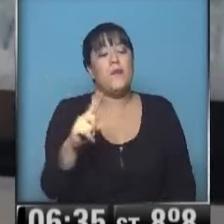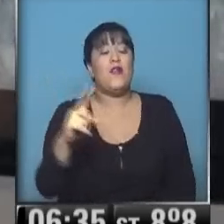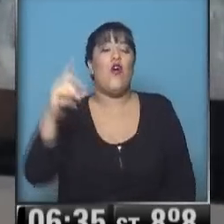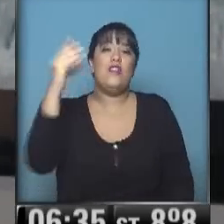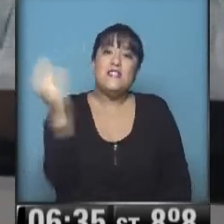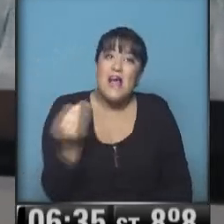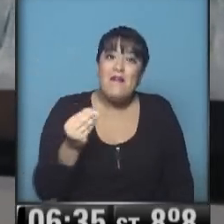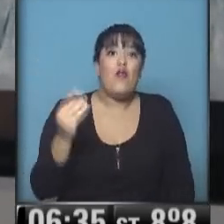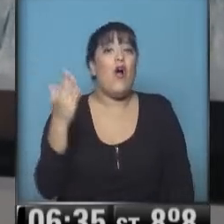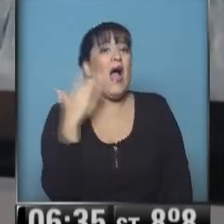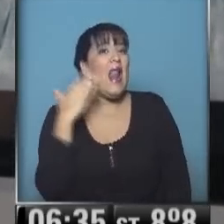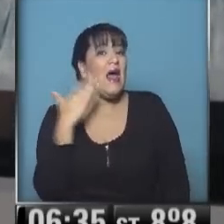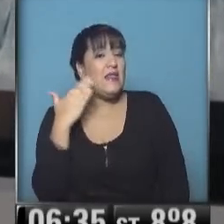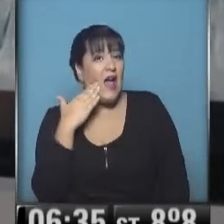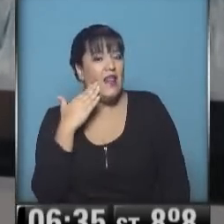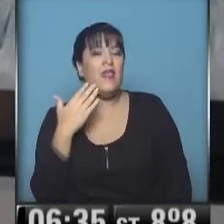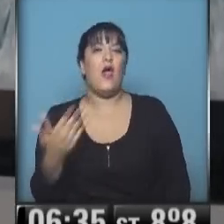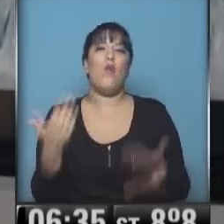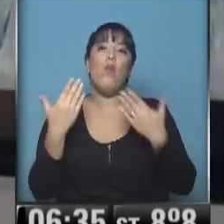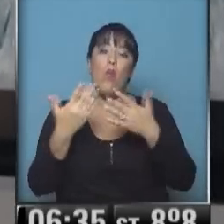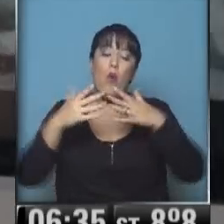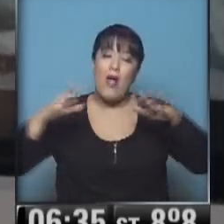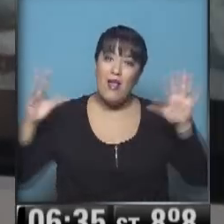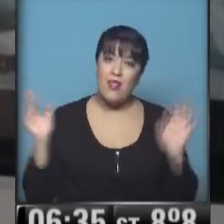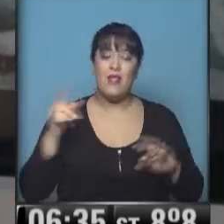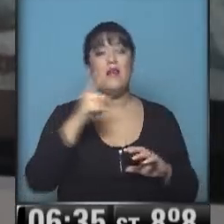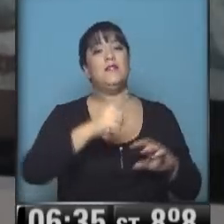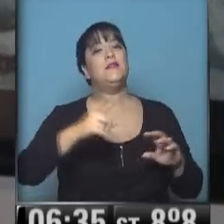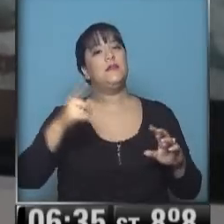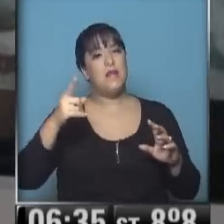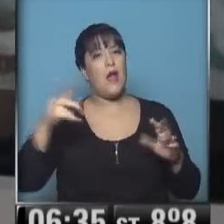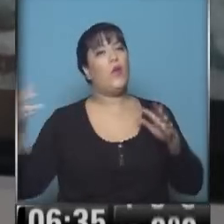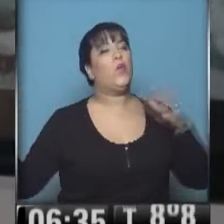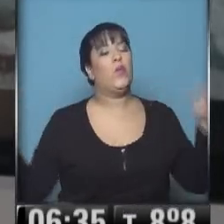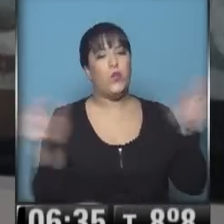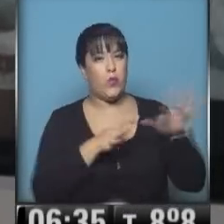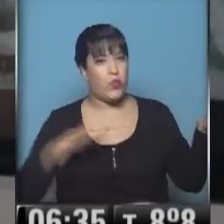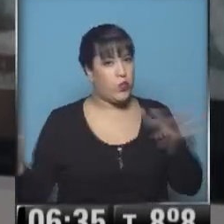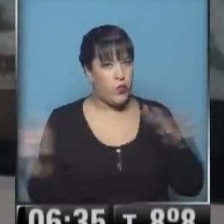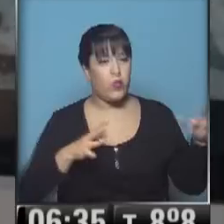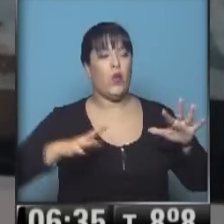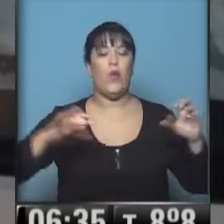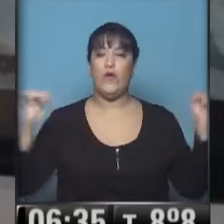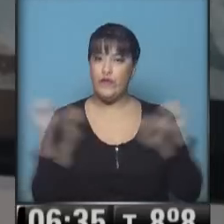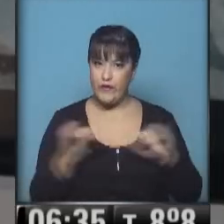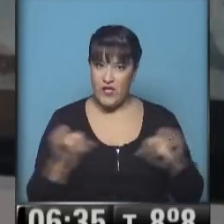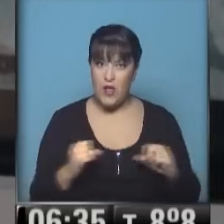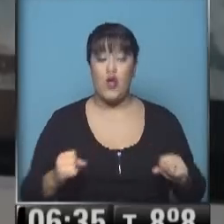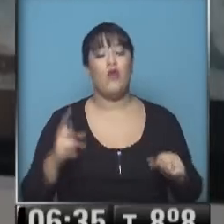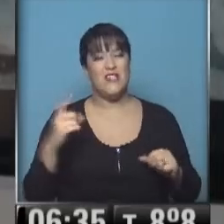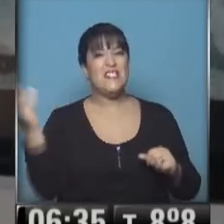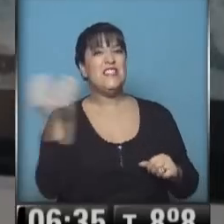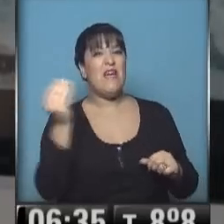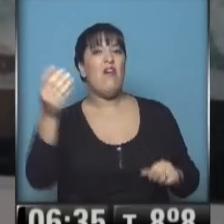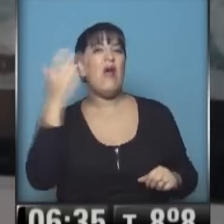estamos esperando el arribo de un nuevo sistema frontal a la zona central del país. Así que se puede tornar inestable la tarde del